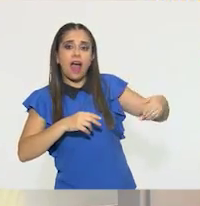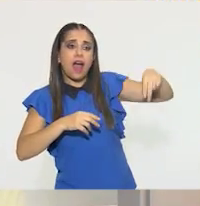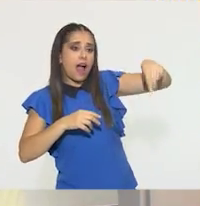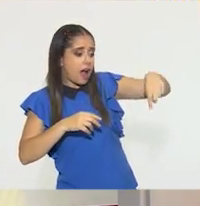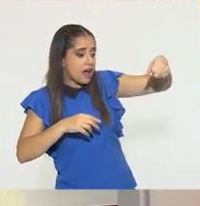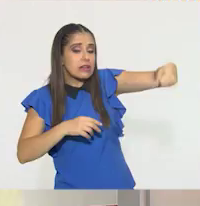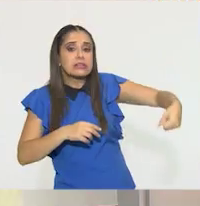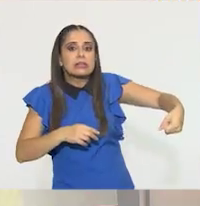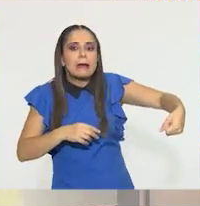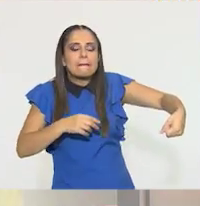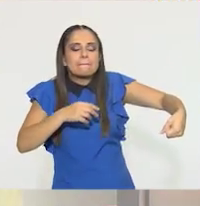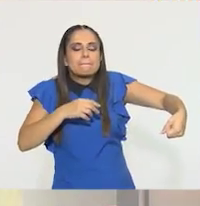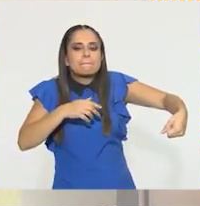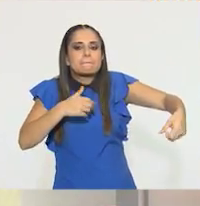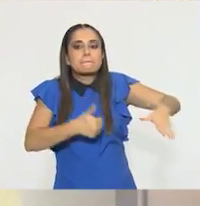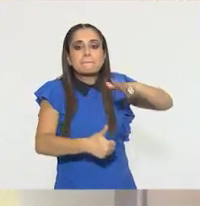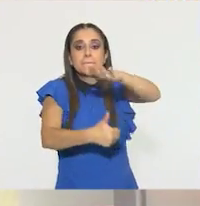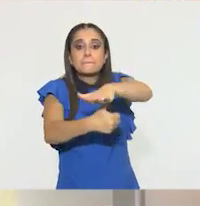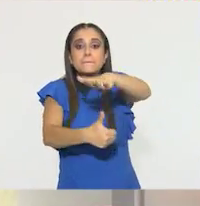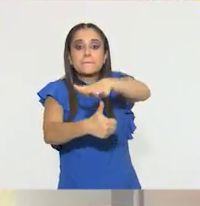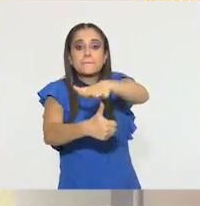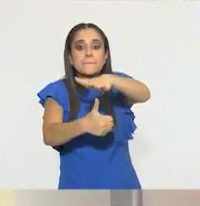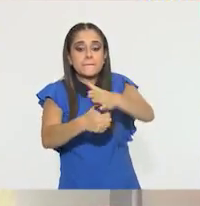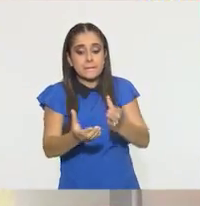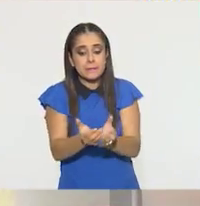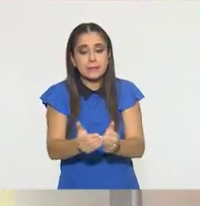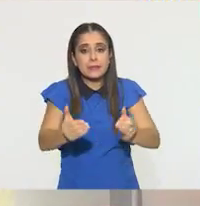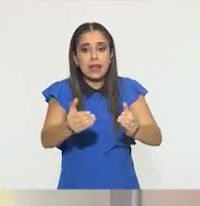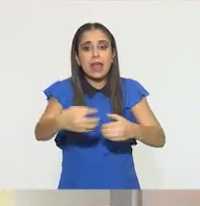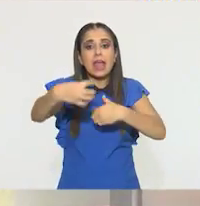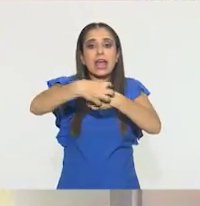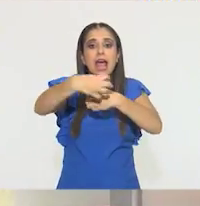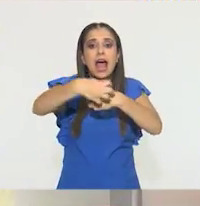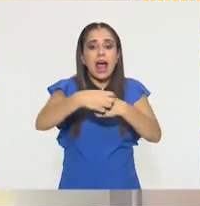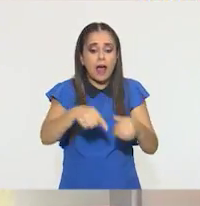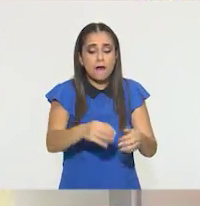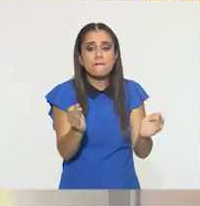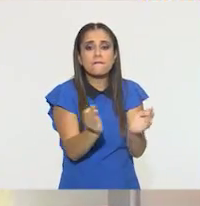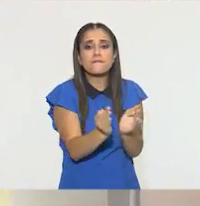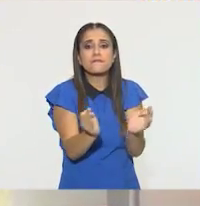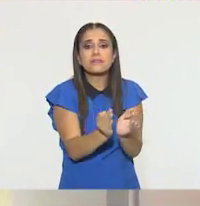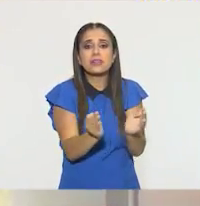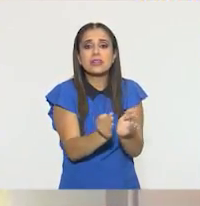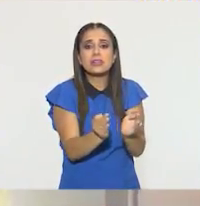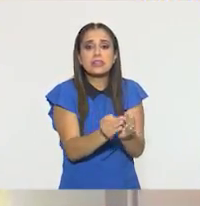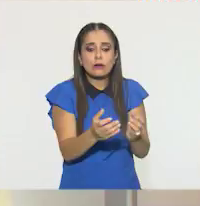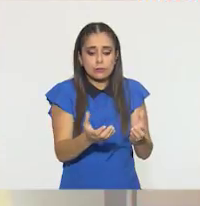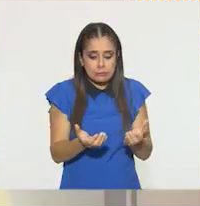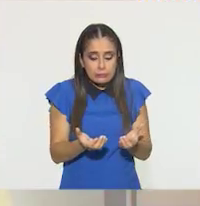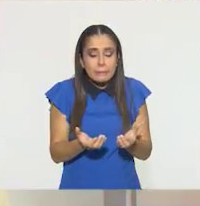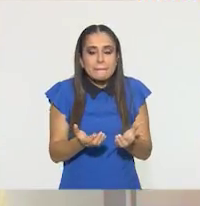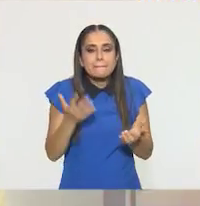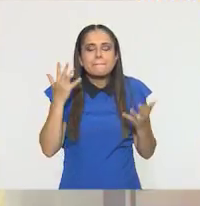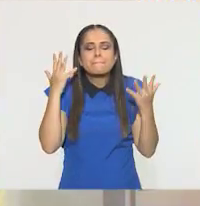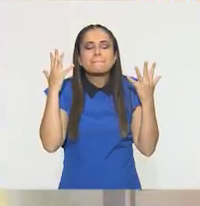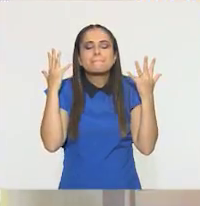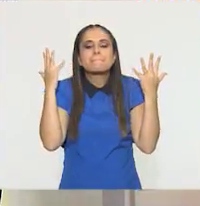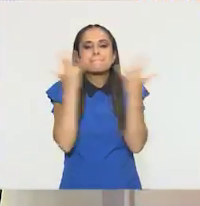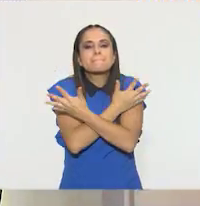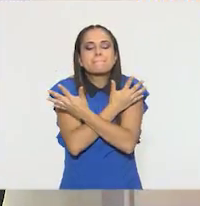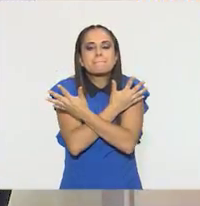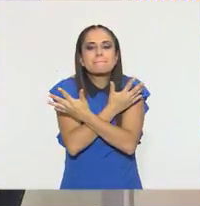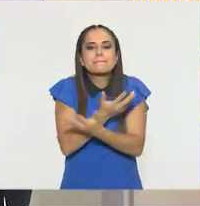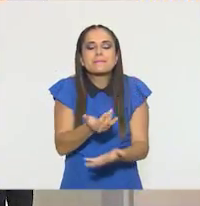ella. Y sobre la mesa, un tazón con caldo ya frío. Inmediatamente se dio cuenta de lo